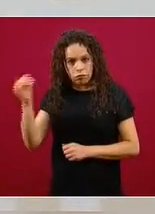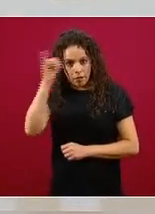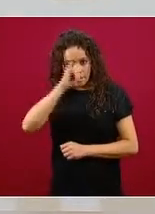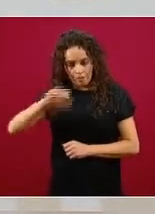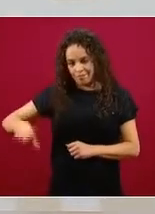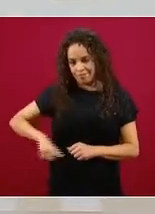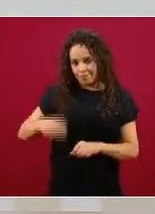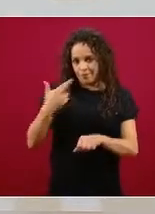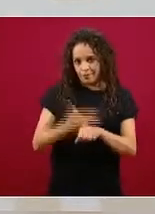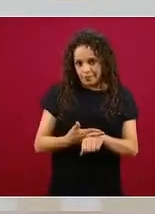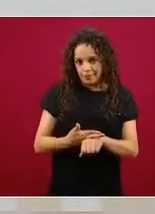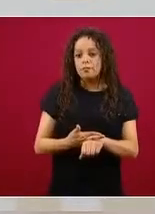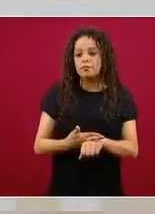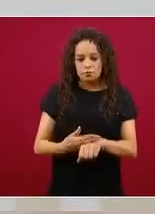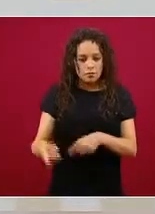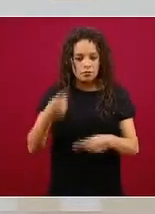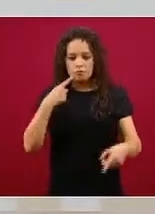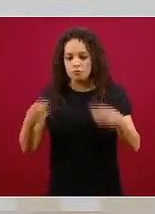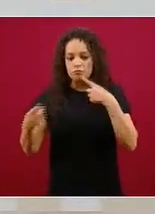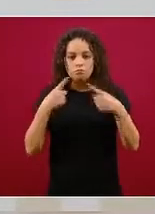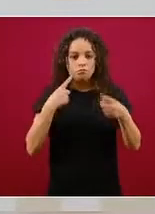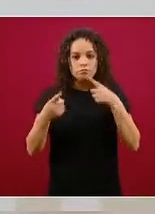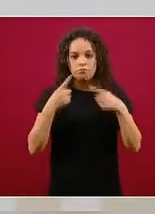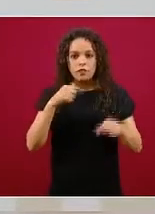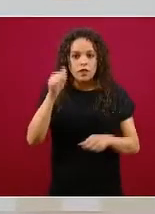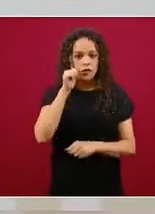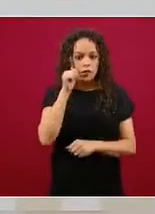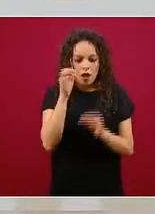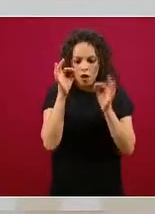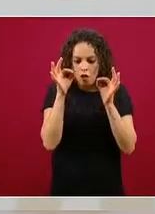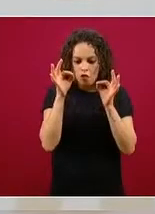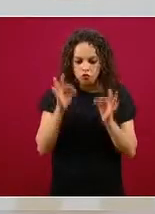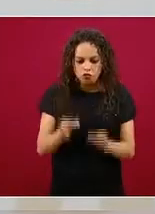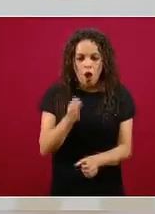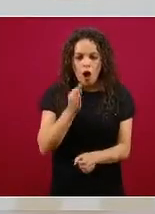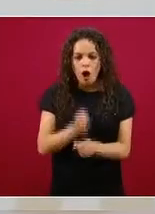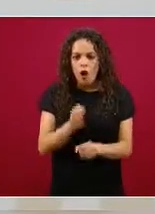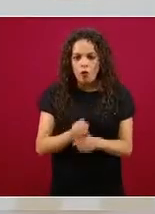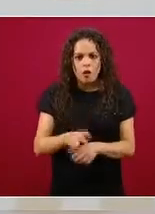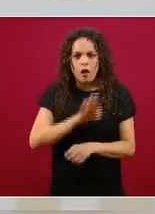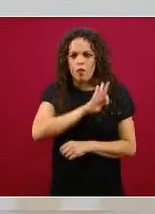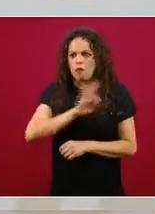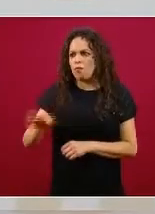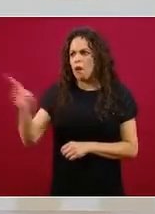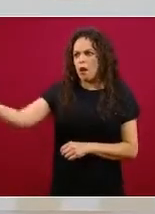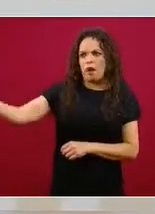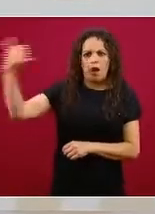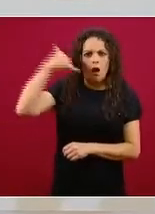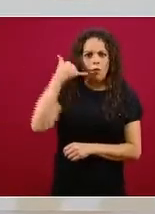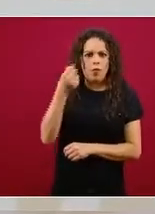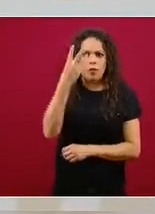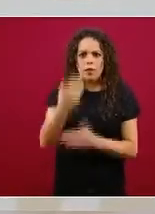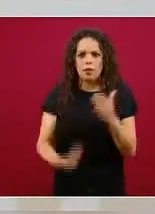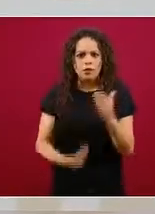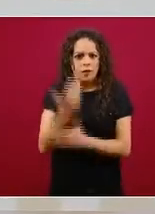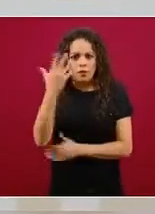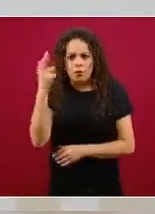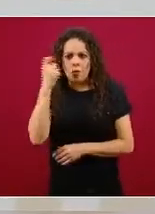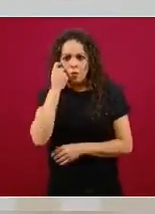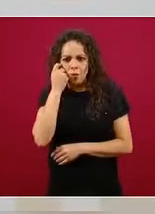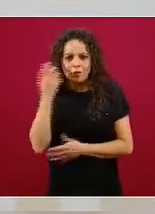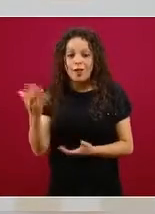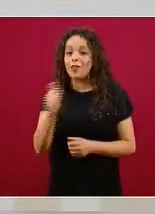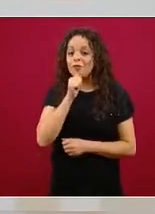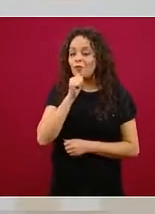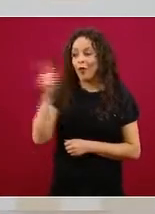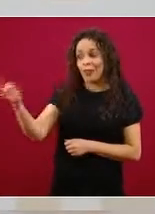diálogo abierto es en tiempo real en tiempo real yo les he dicho nos pueden hablar a las tres de la mañana no ha ocurrido todavía pero a veces a